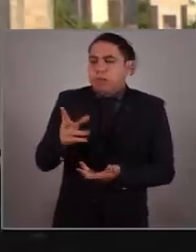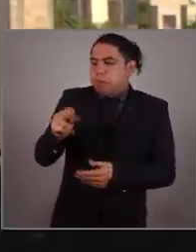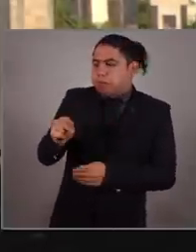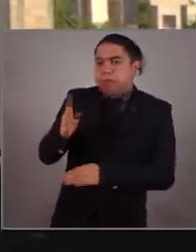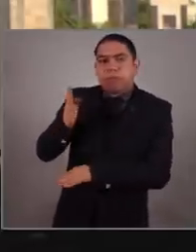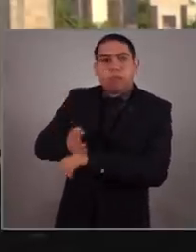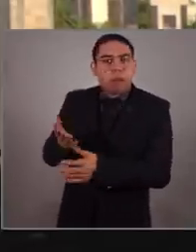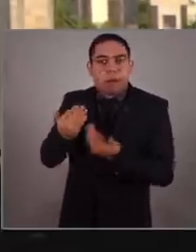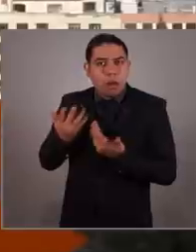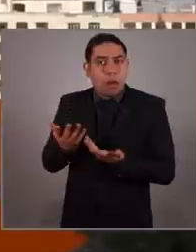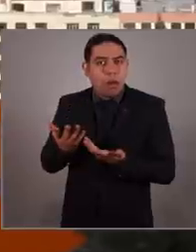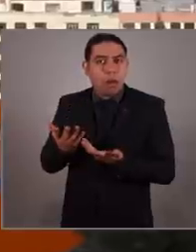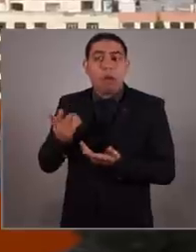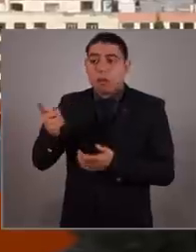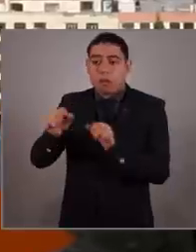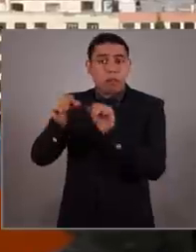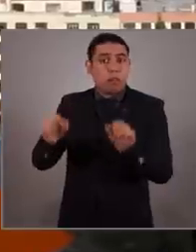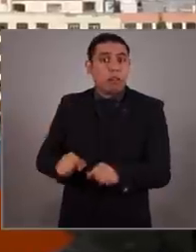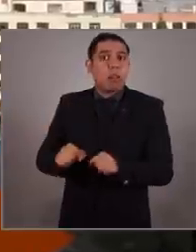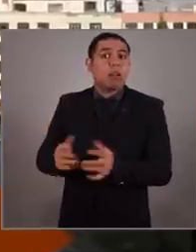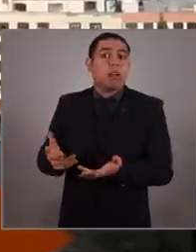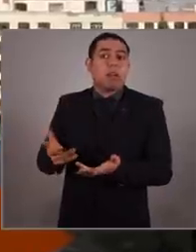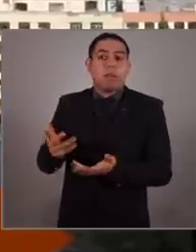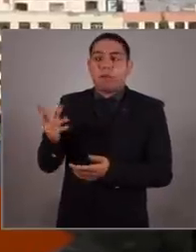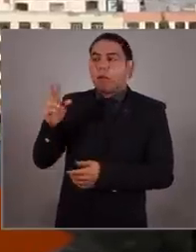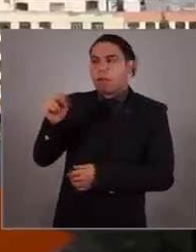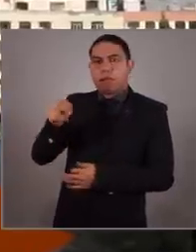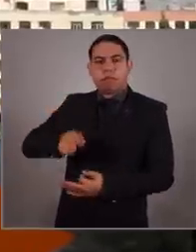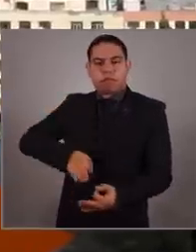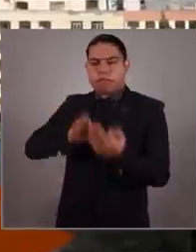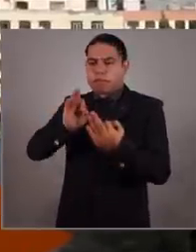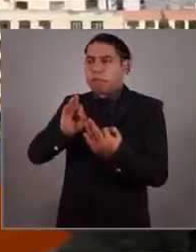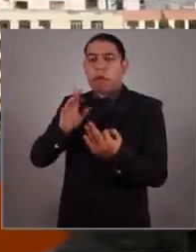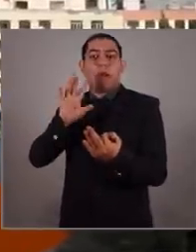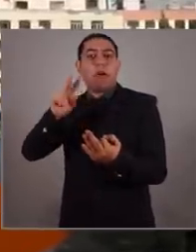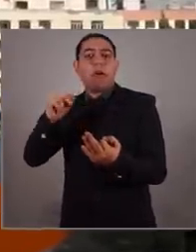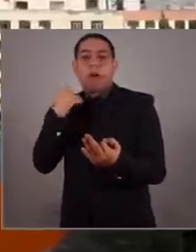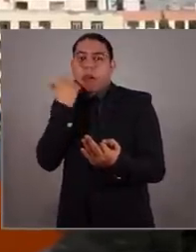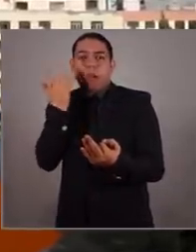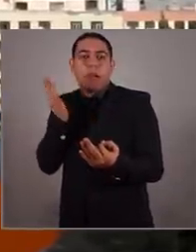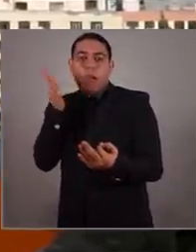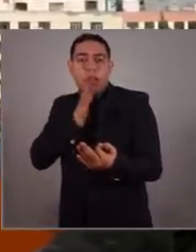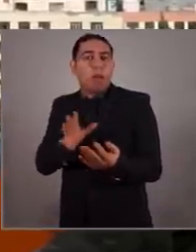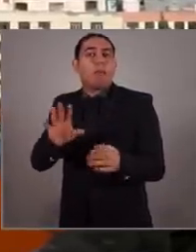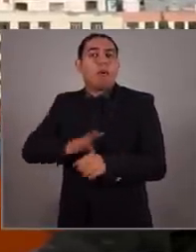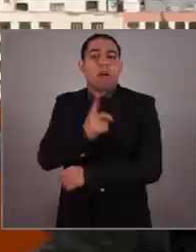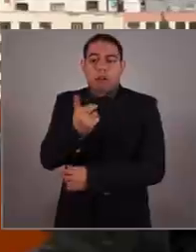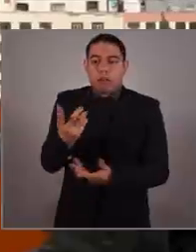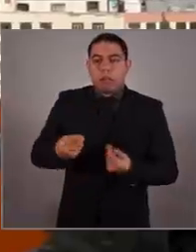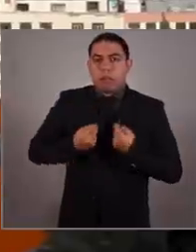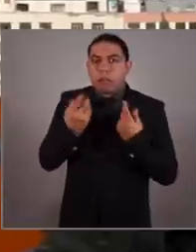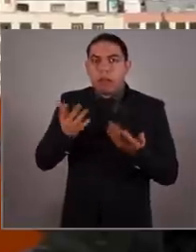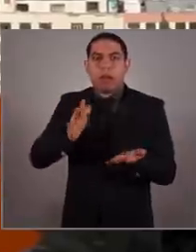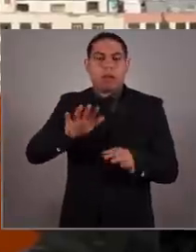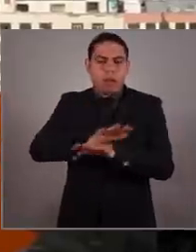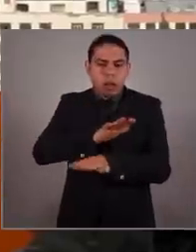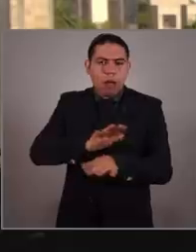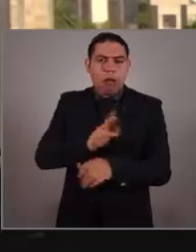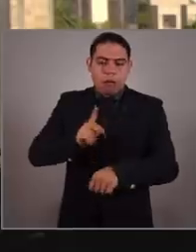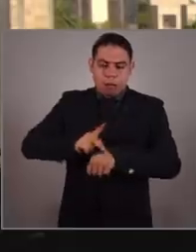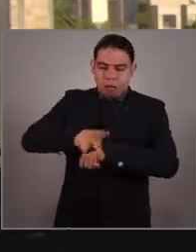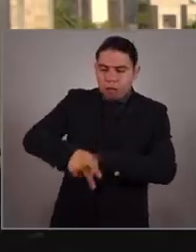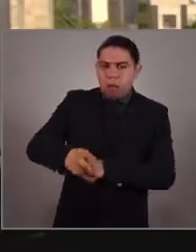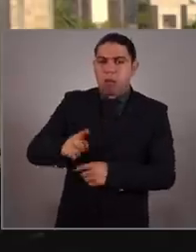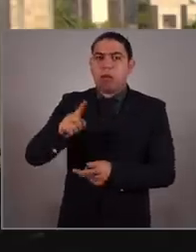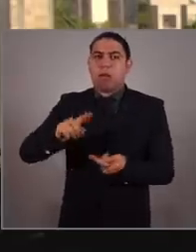Ese sistema que mi generación no se atrevió a enfrentar, sobrevivió, cambió de